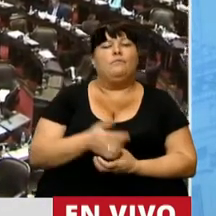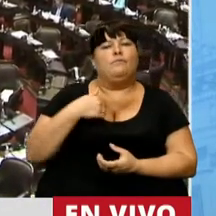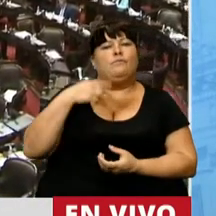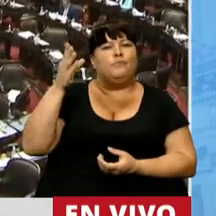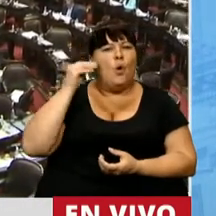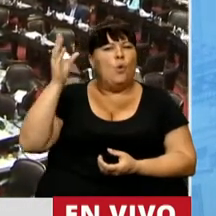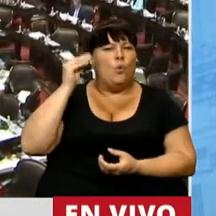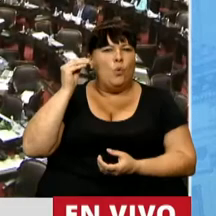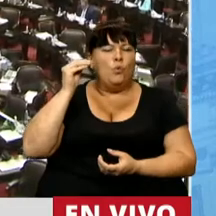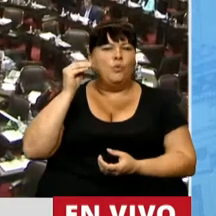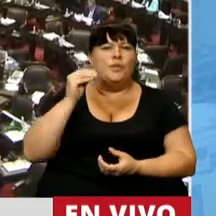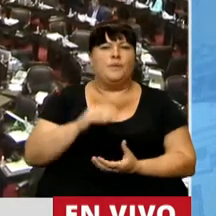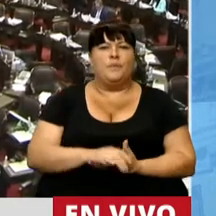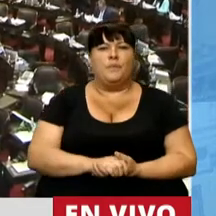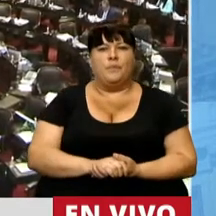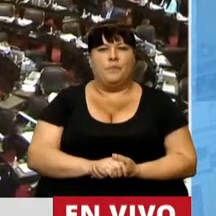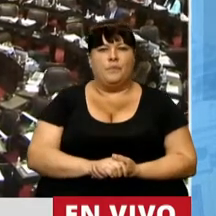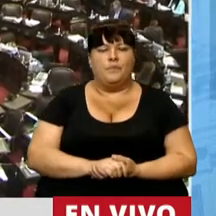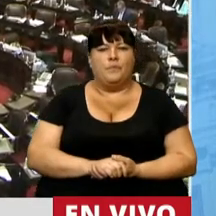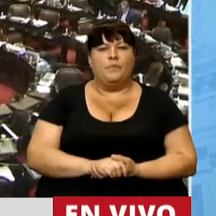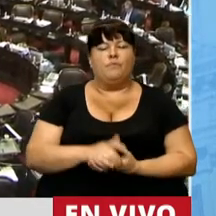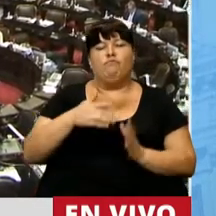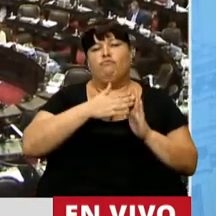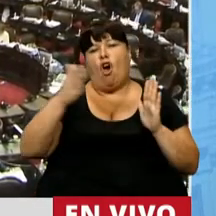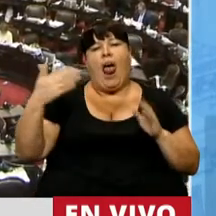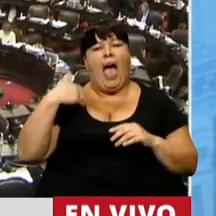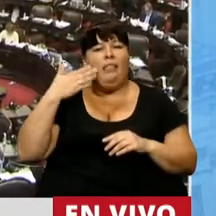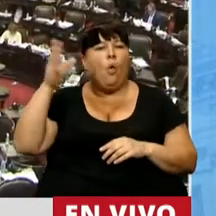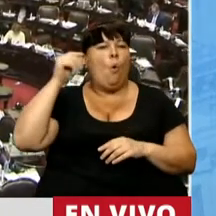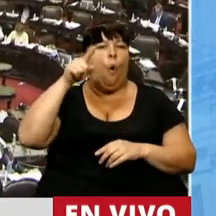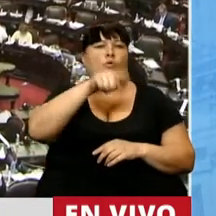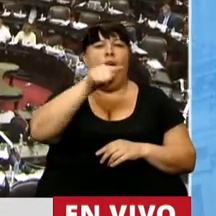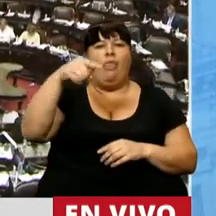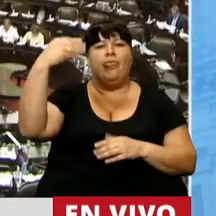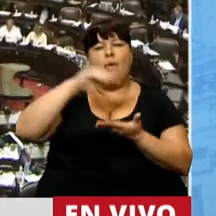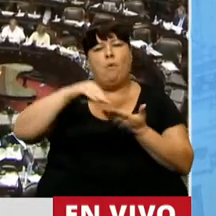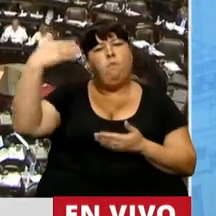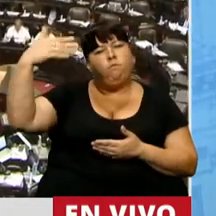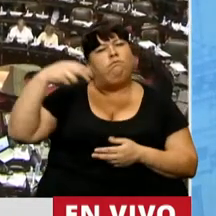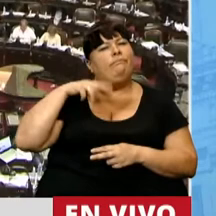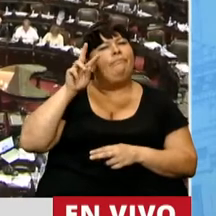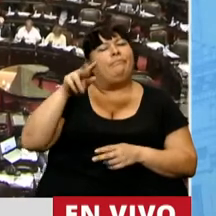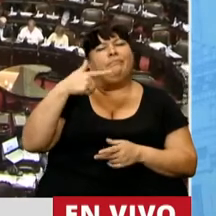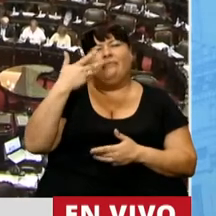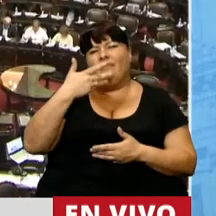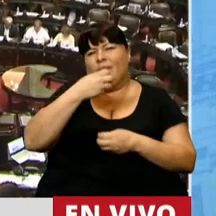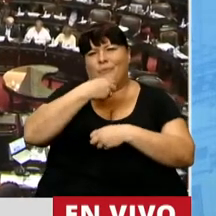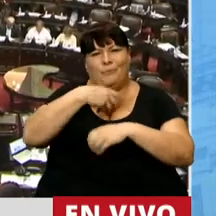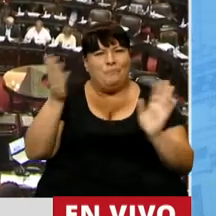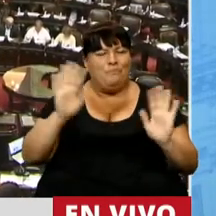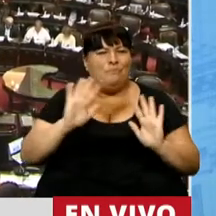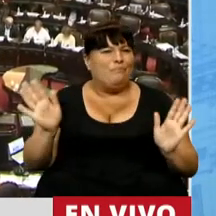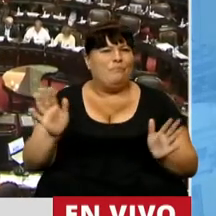escuchando algo de la tarde las exposiciones he escuchado muchísimas barbaridades digo